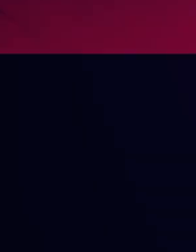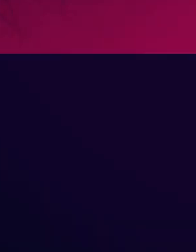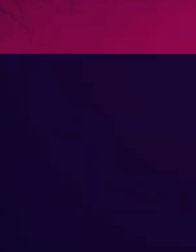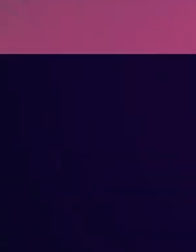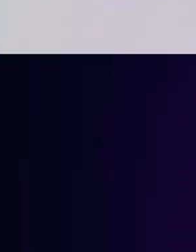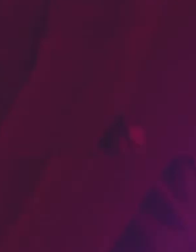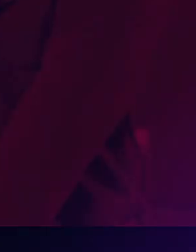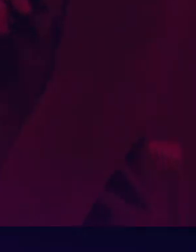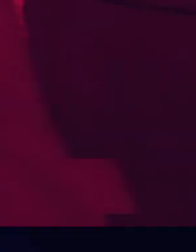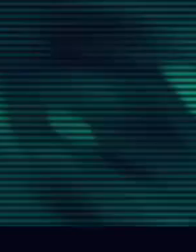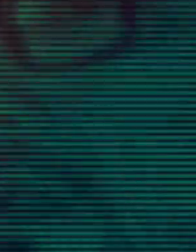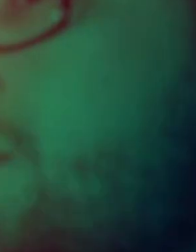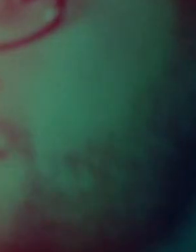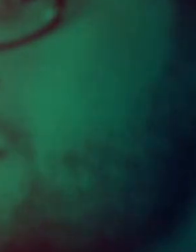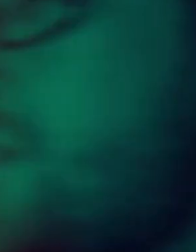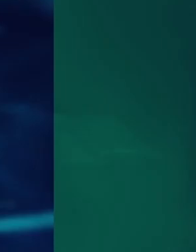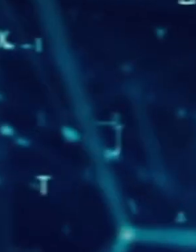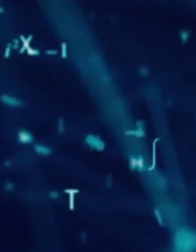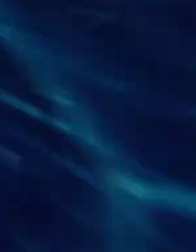Music Music Music